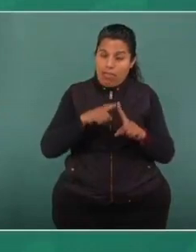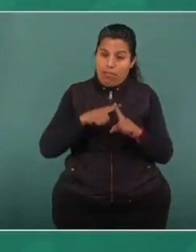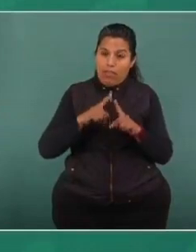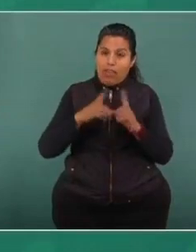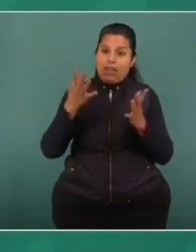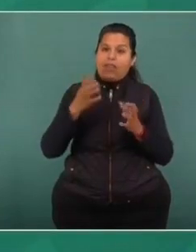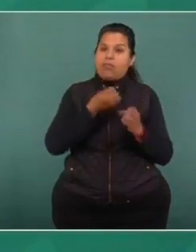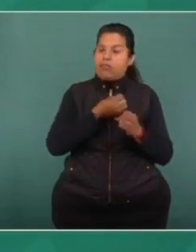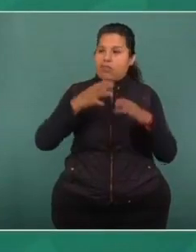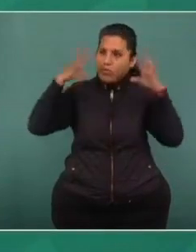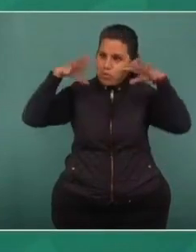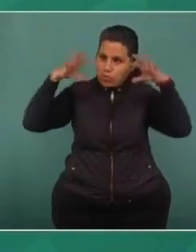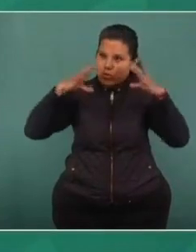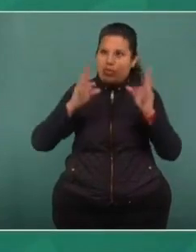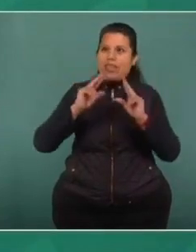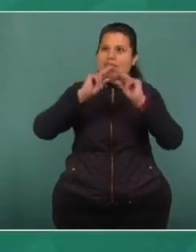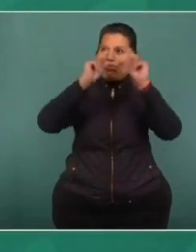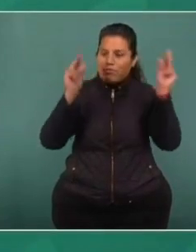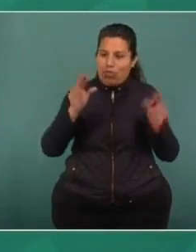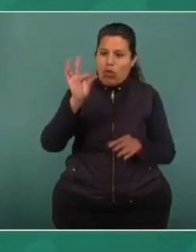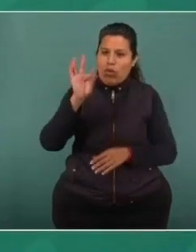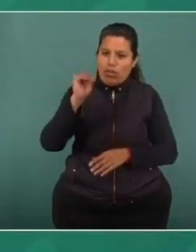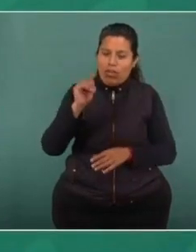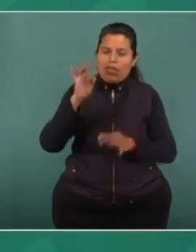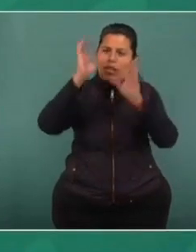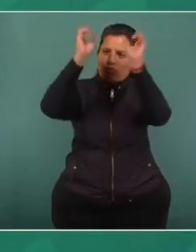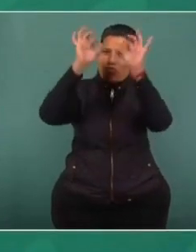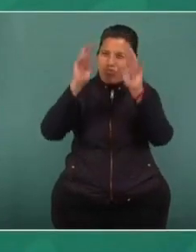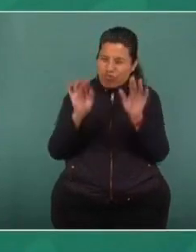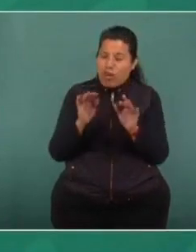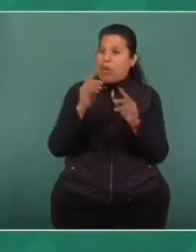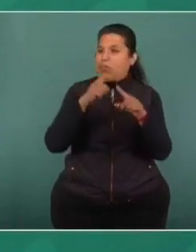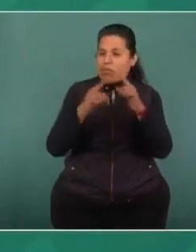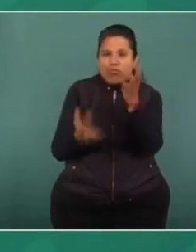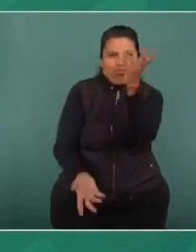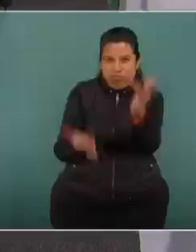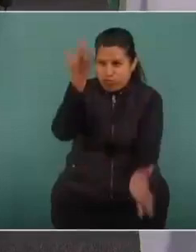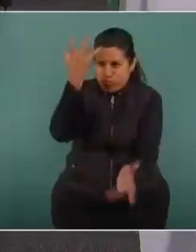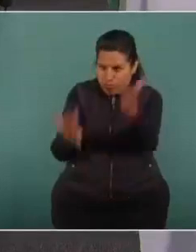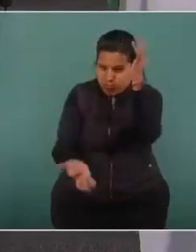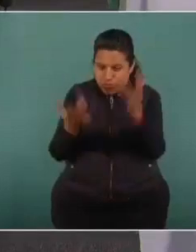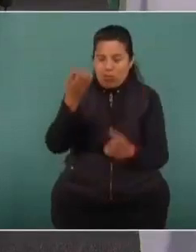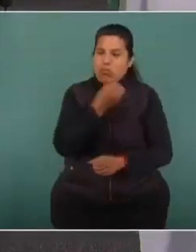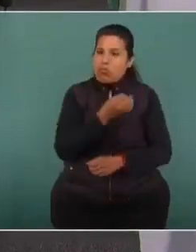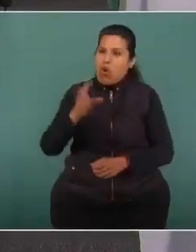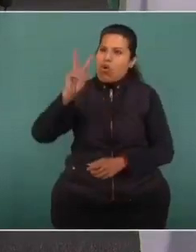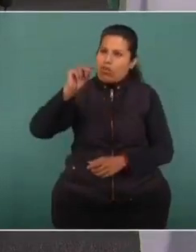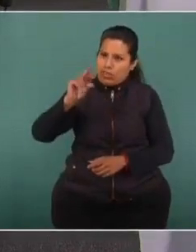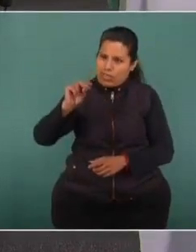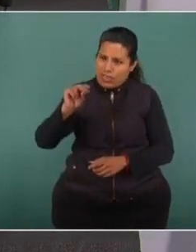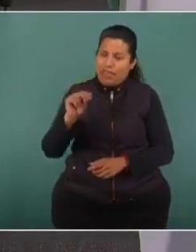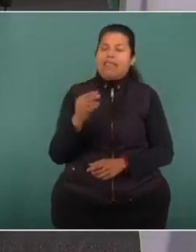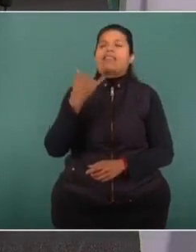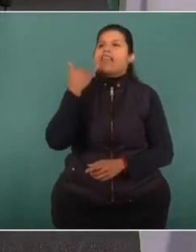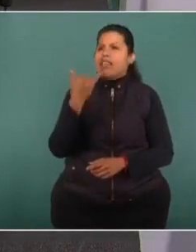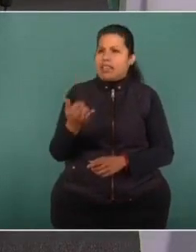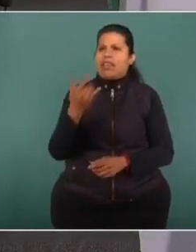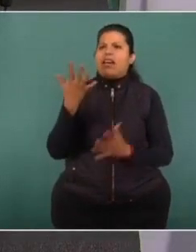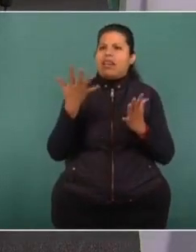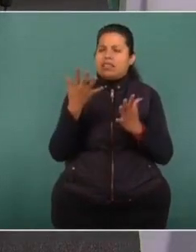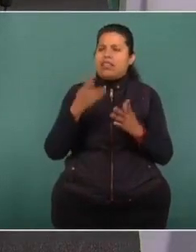lluvias 8, nevadas 49, derrumbes 1, incendios forestales 80, urbanos 23.